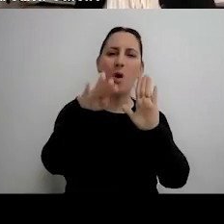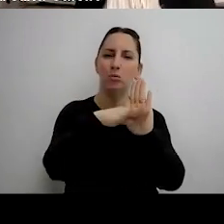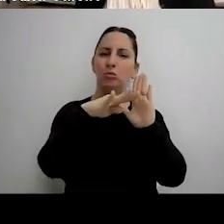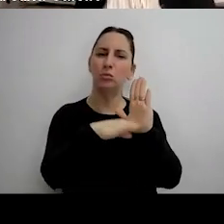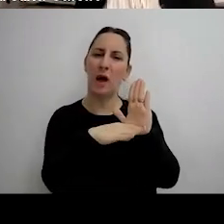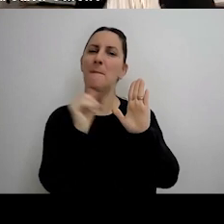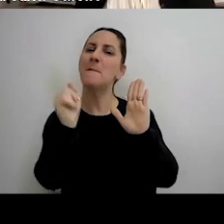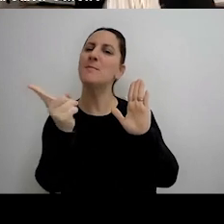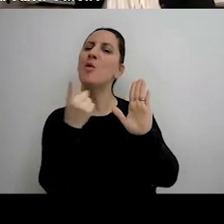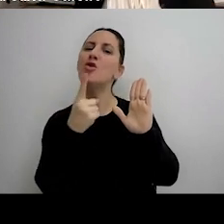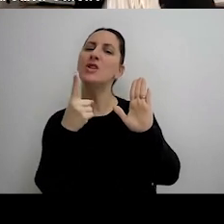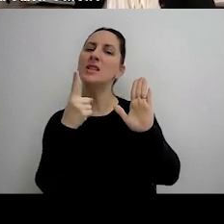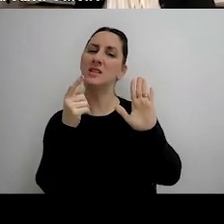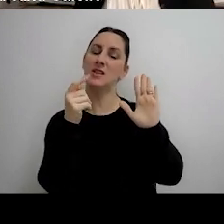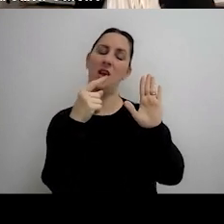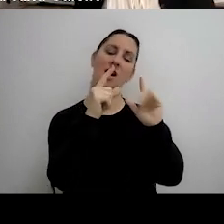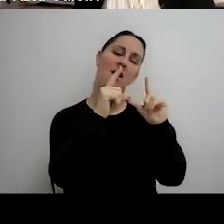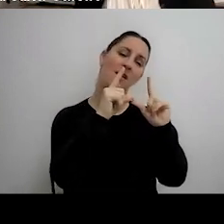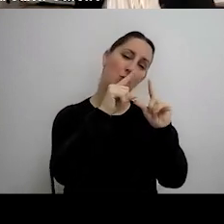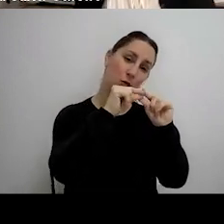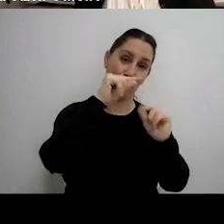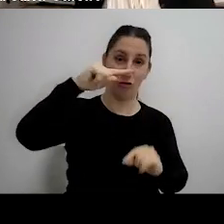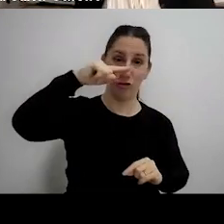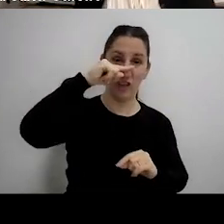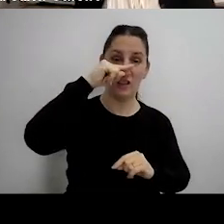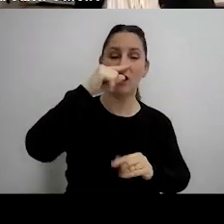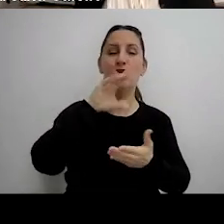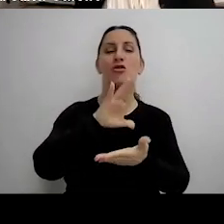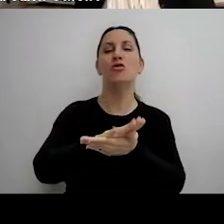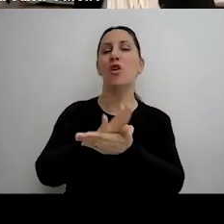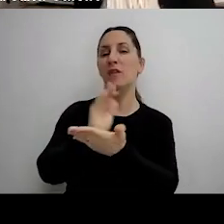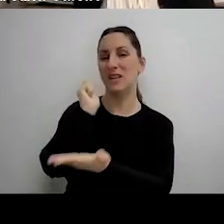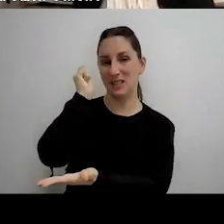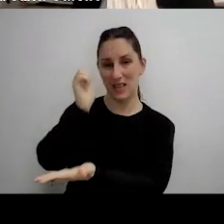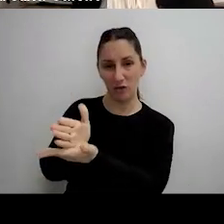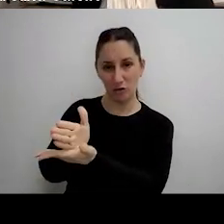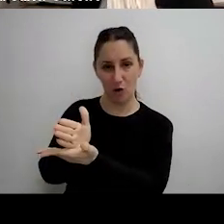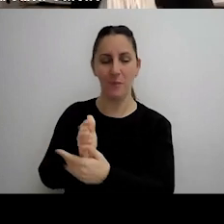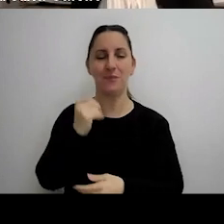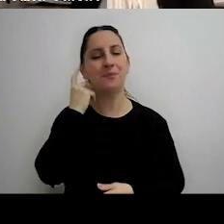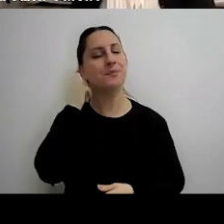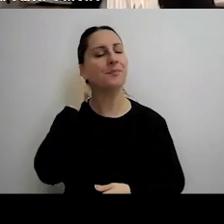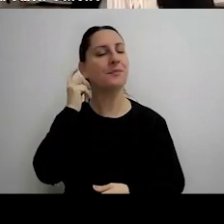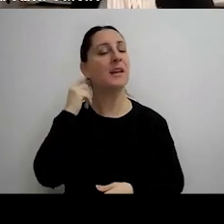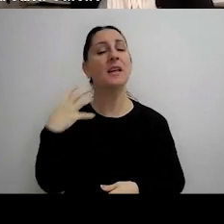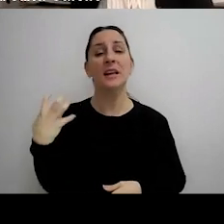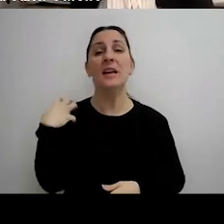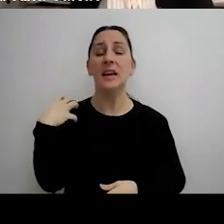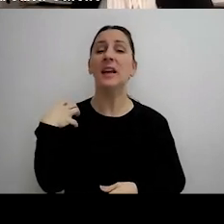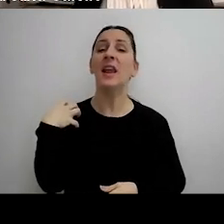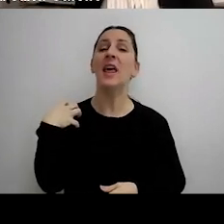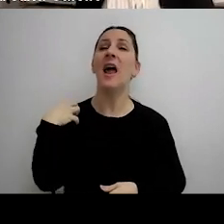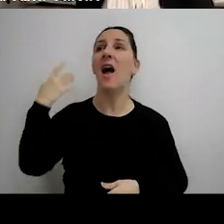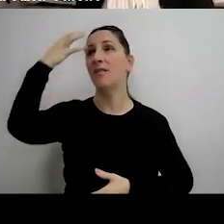establece la instrucción la 7 referida a las sanciones en general lo que dice el tribunal